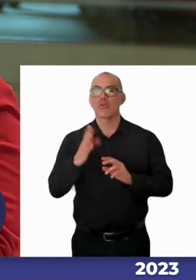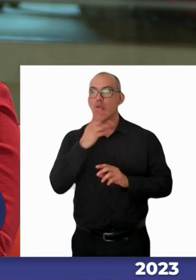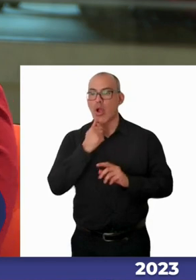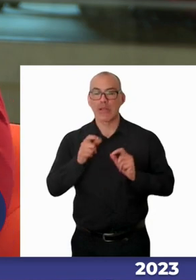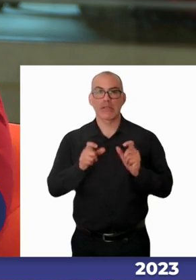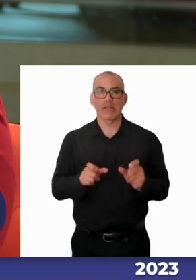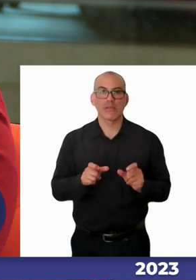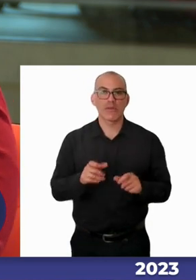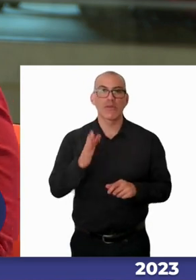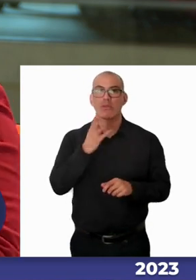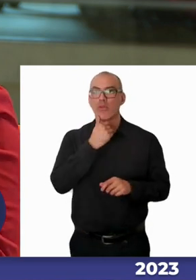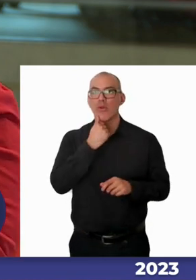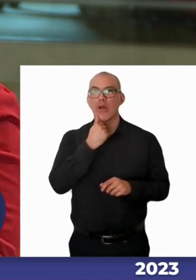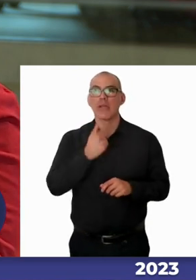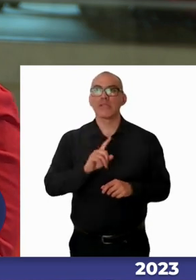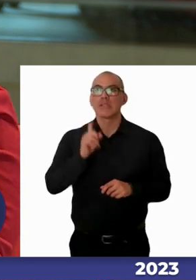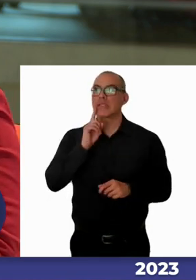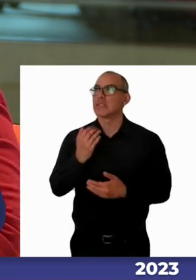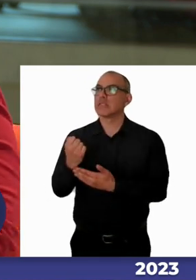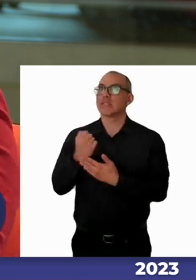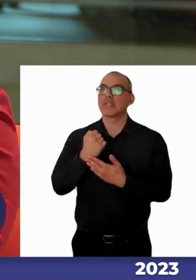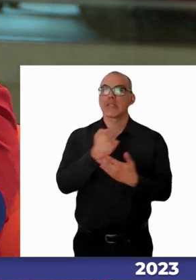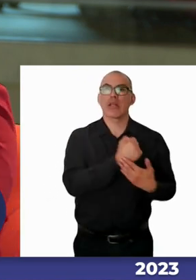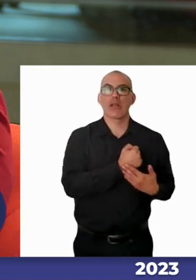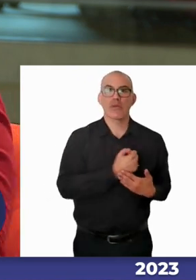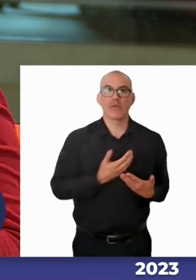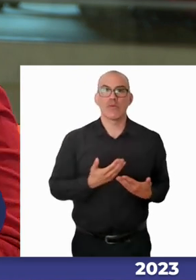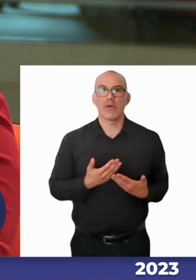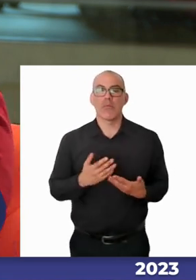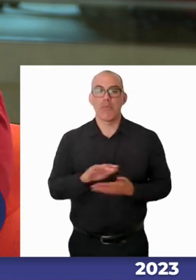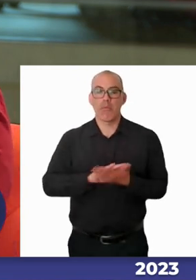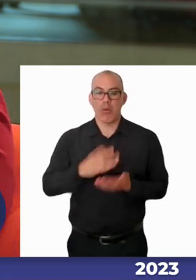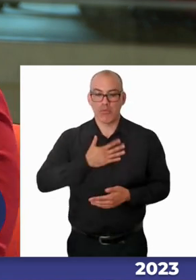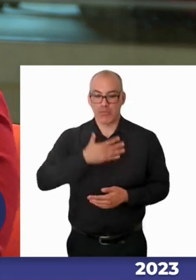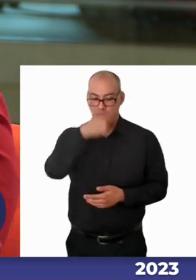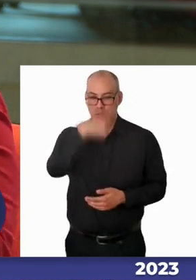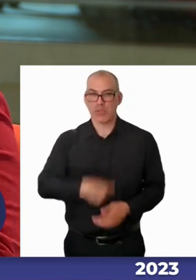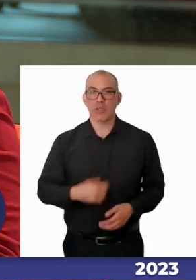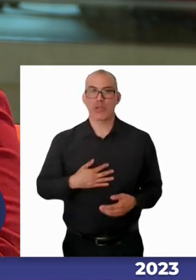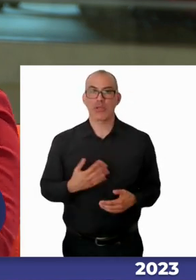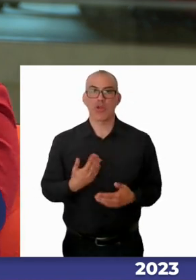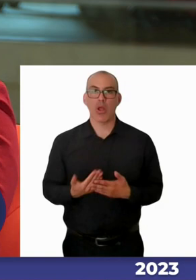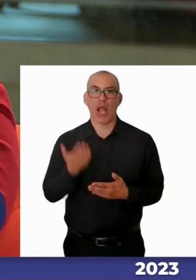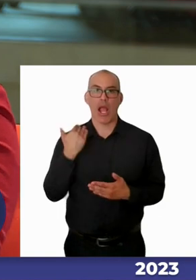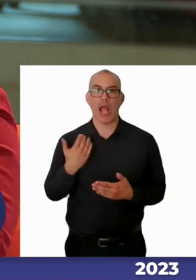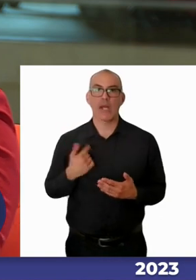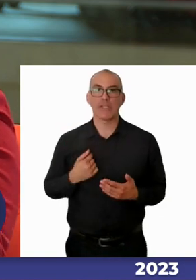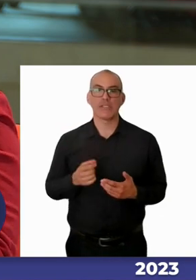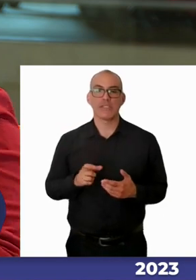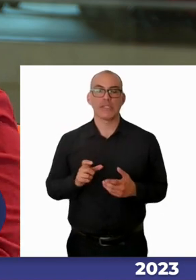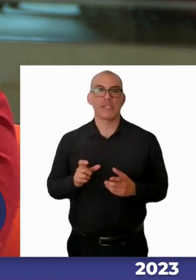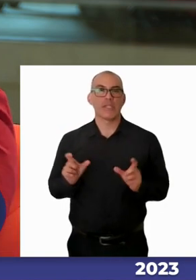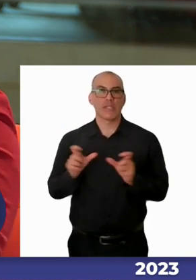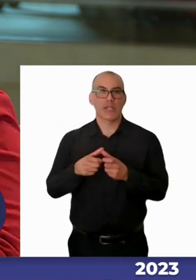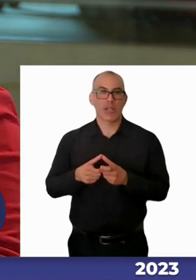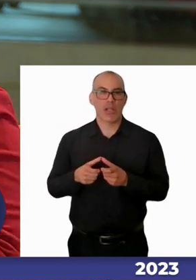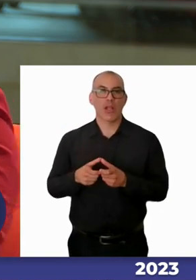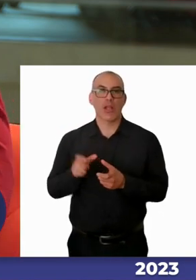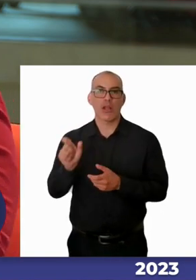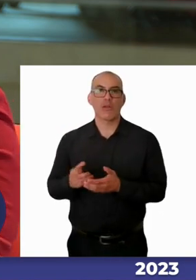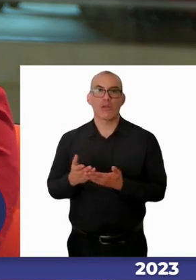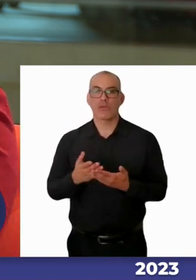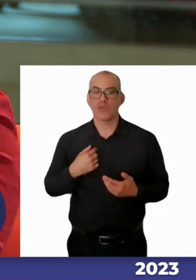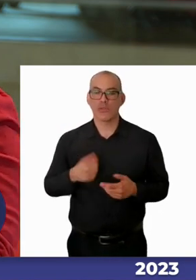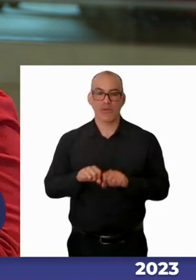a quién recurrir mi caso particular antes de que nosotros tuviéramos un centro de estudiantes me lesioné a quién recurro